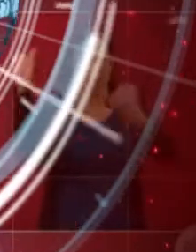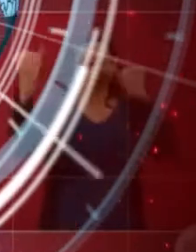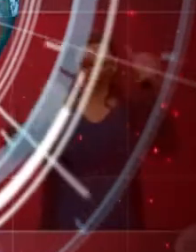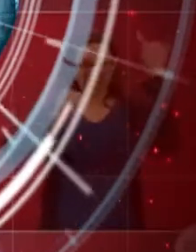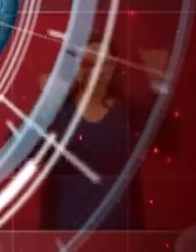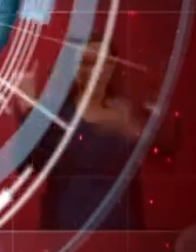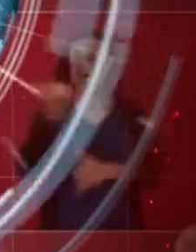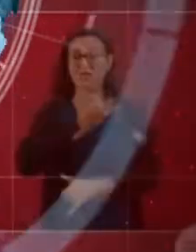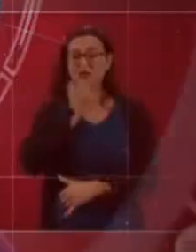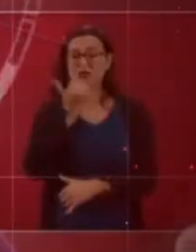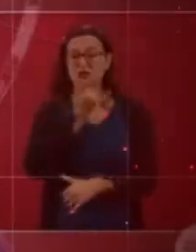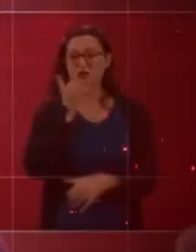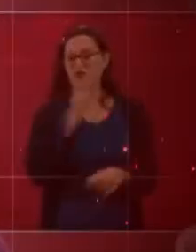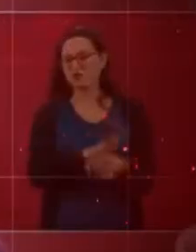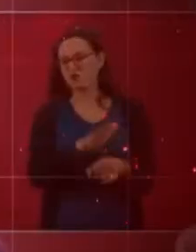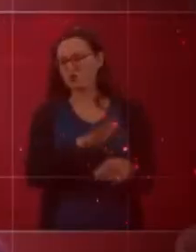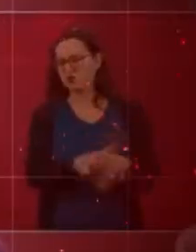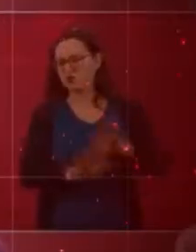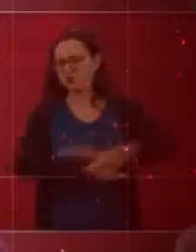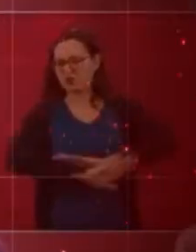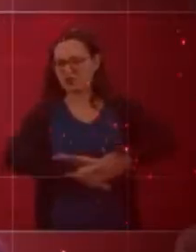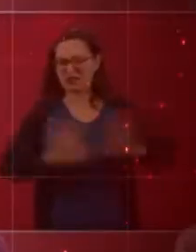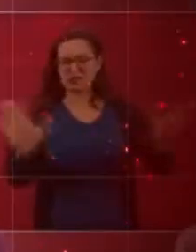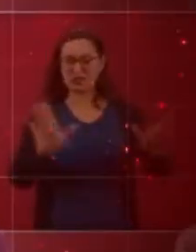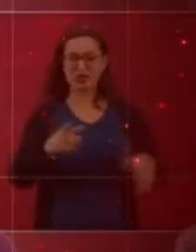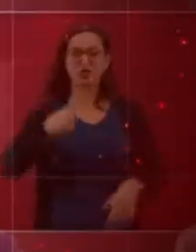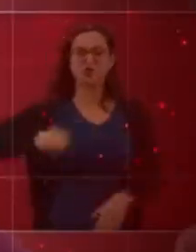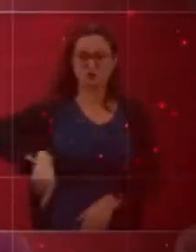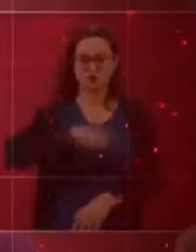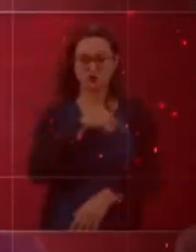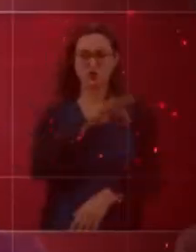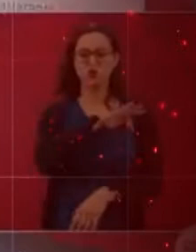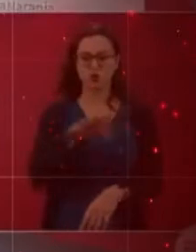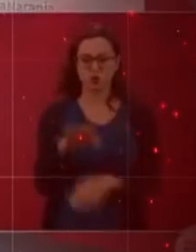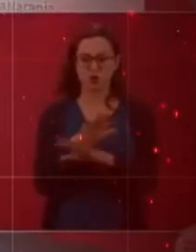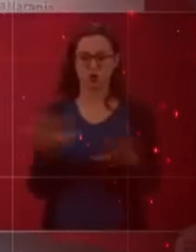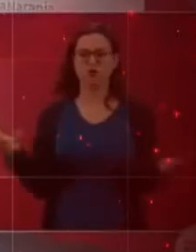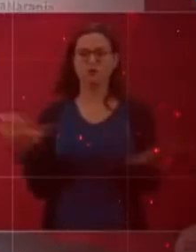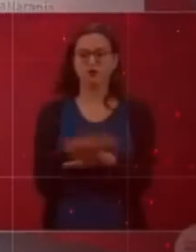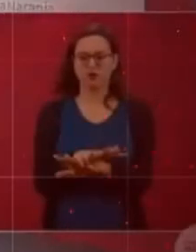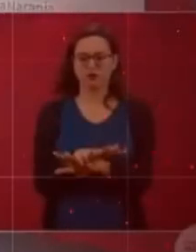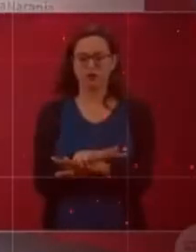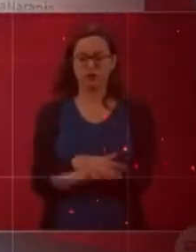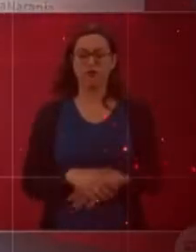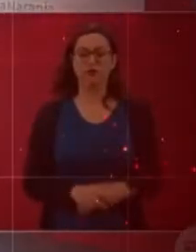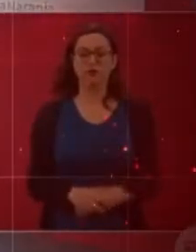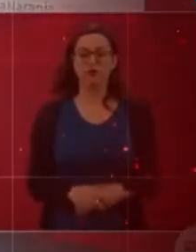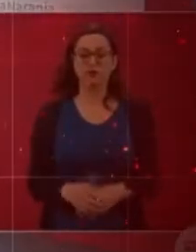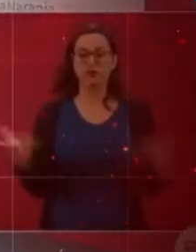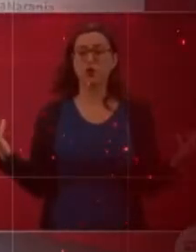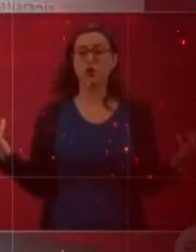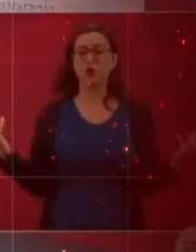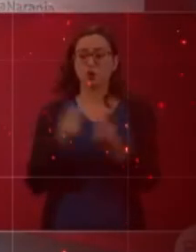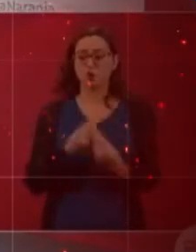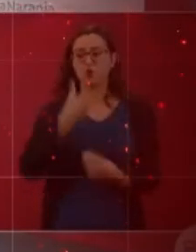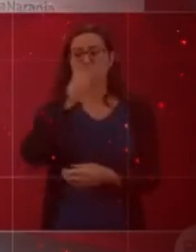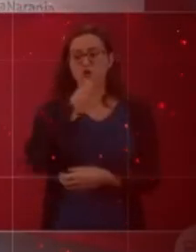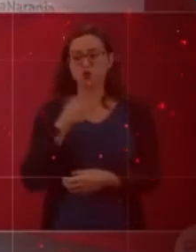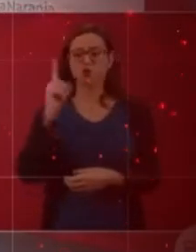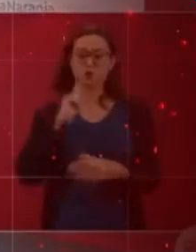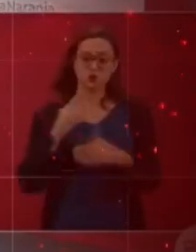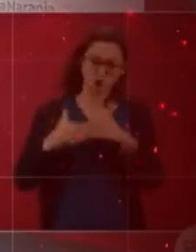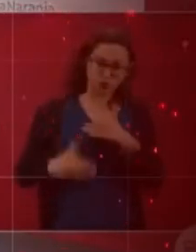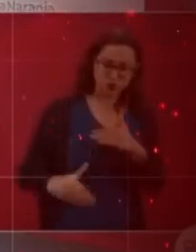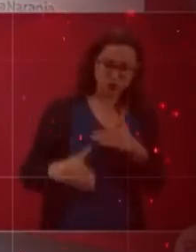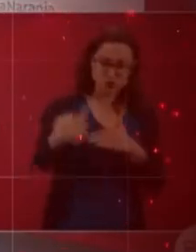estereotipos y el cambio está en nosotras. El futuro que juntas y juntos creemos para